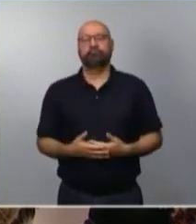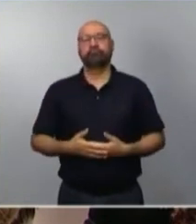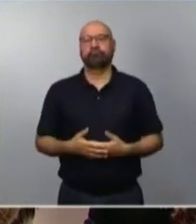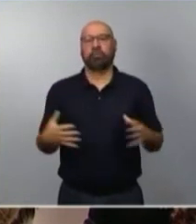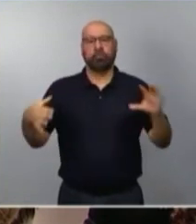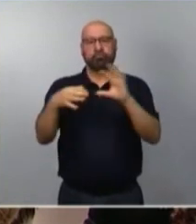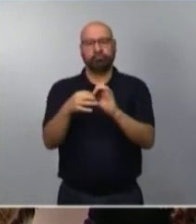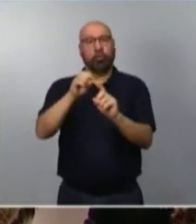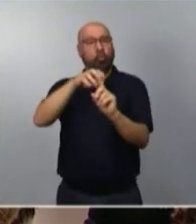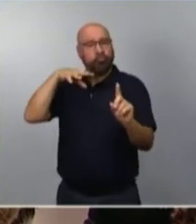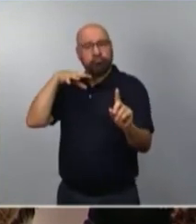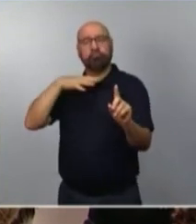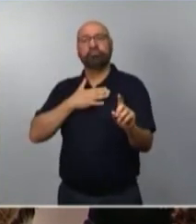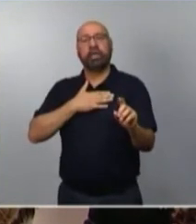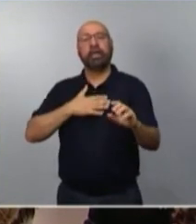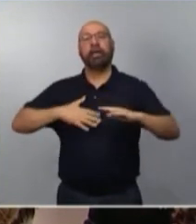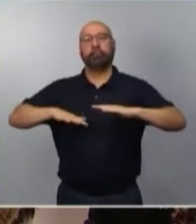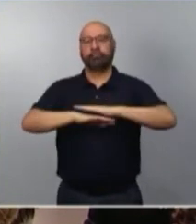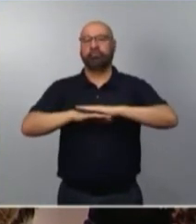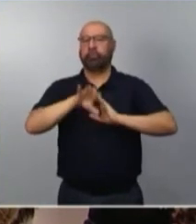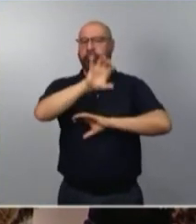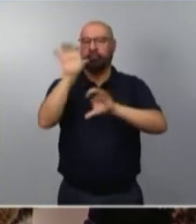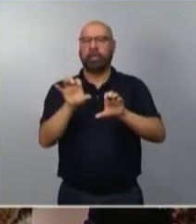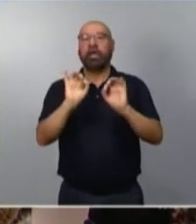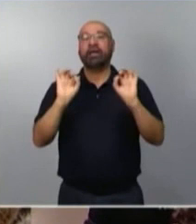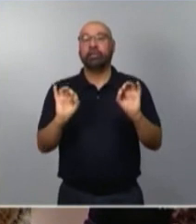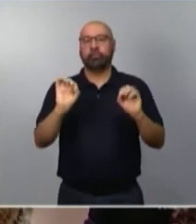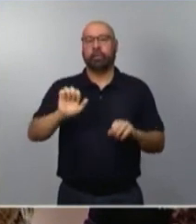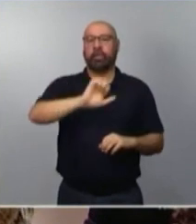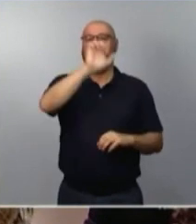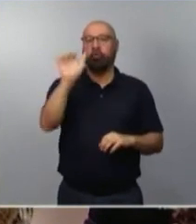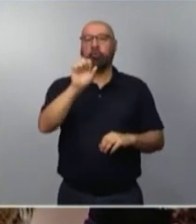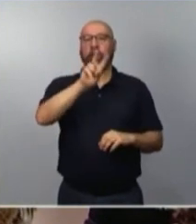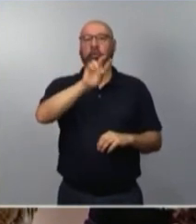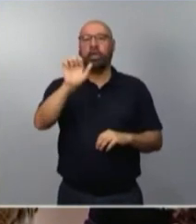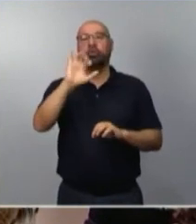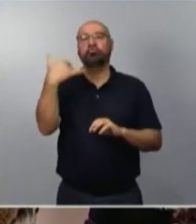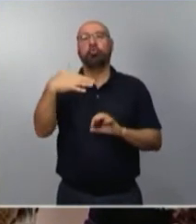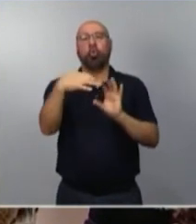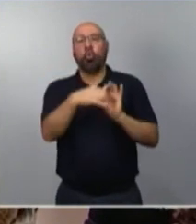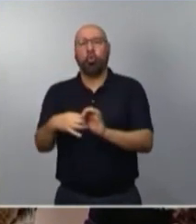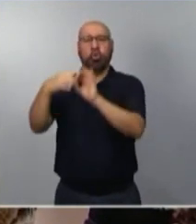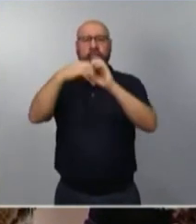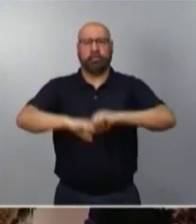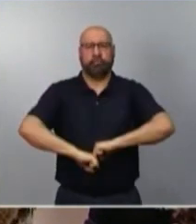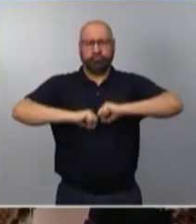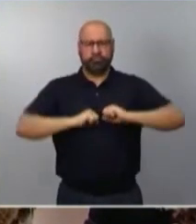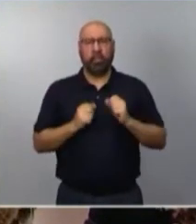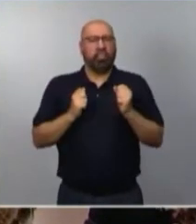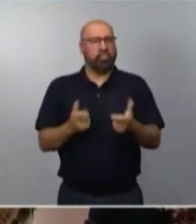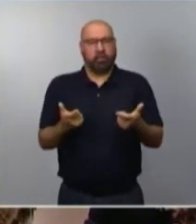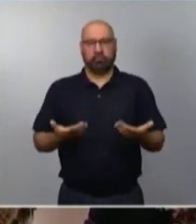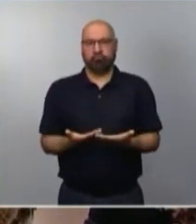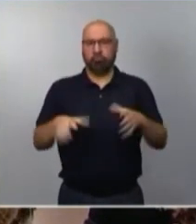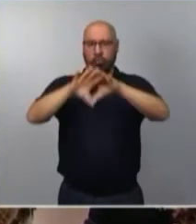tenemos que reforzar la unidad de la Unión Europea. En un mundo de gigantes con incertidumbres y tensiones